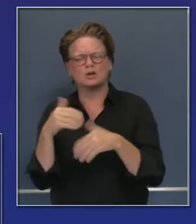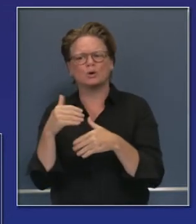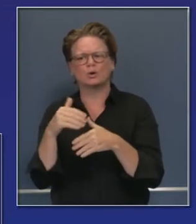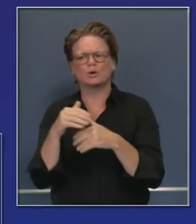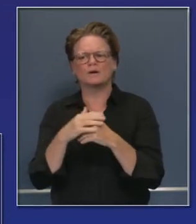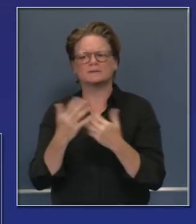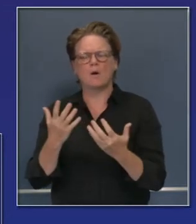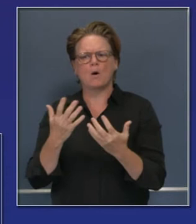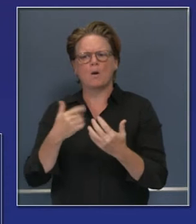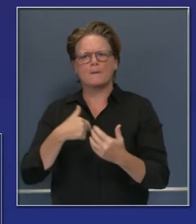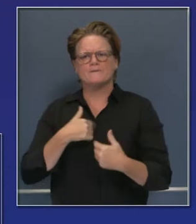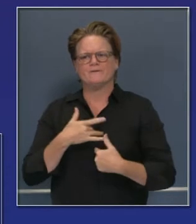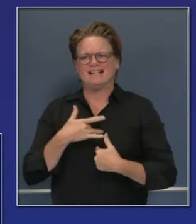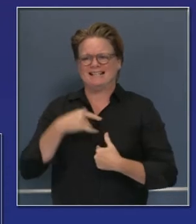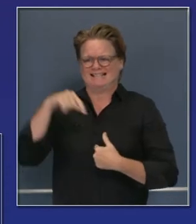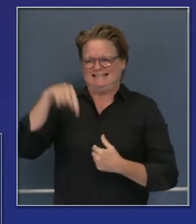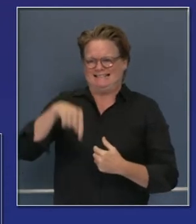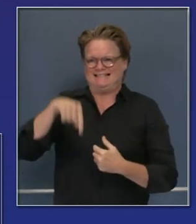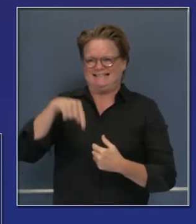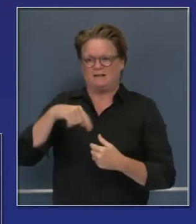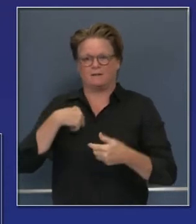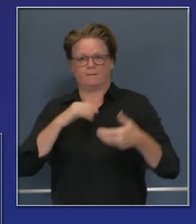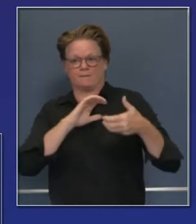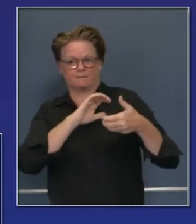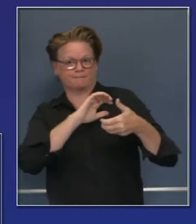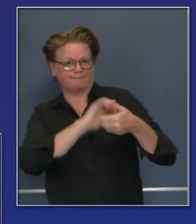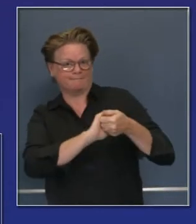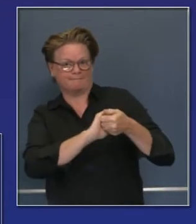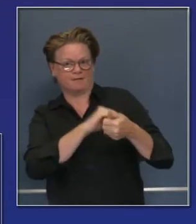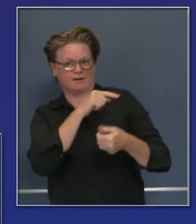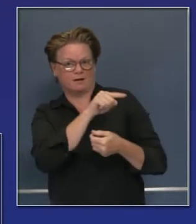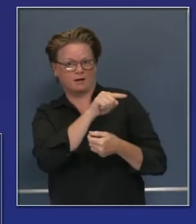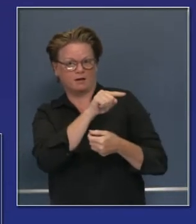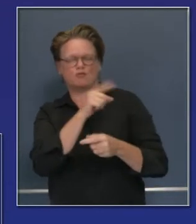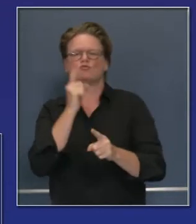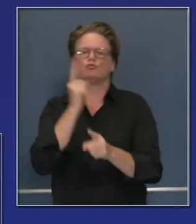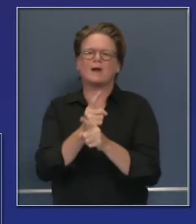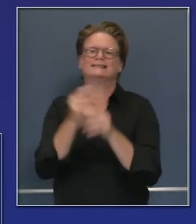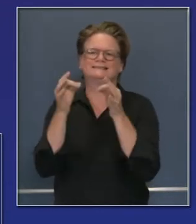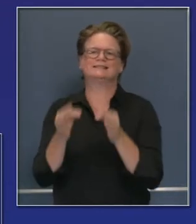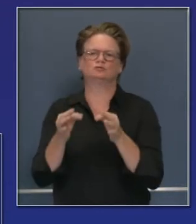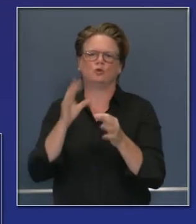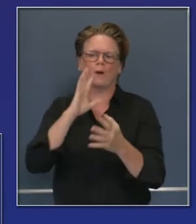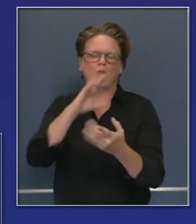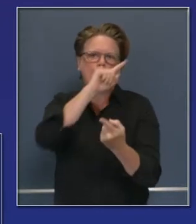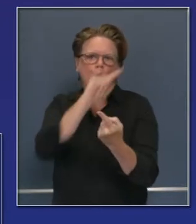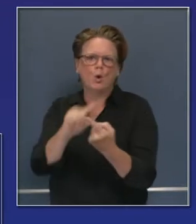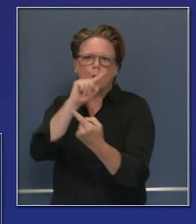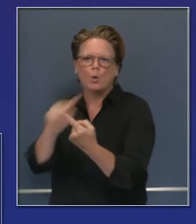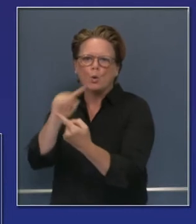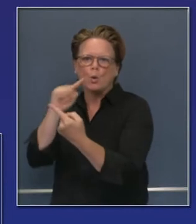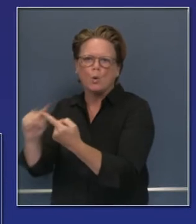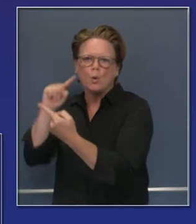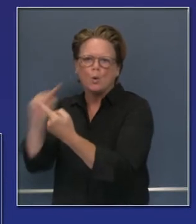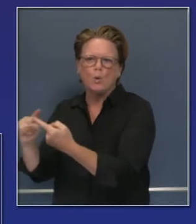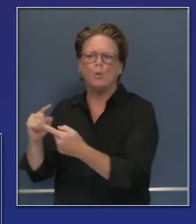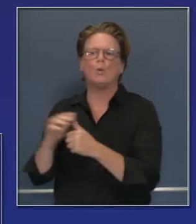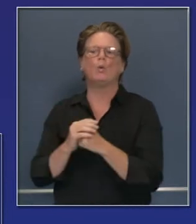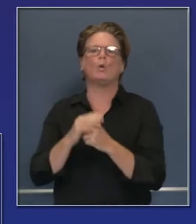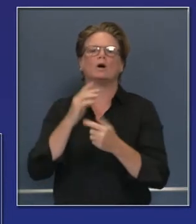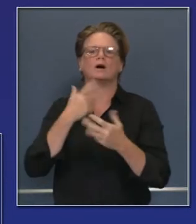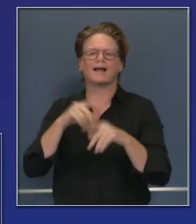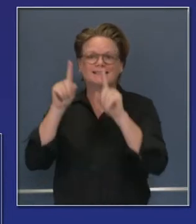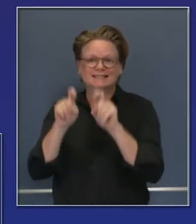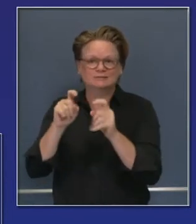avanzando este trabajo en conjunto que solamente lo puede hacer California por la escala de nuestro poder de compra y tenemos que hacer